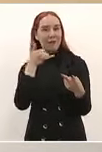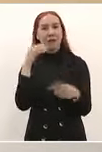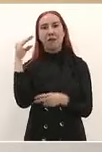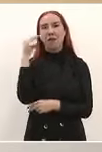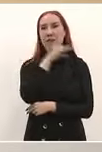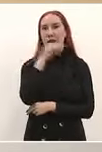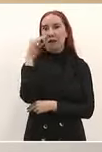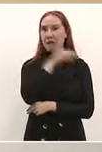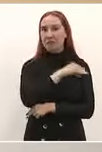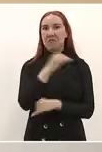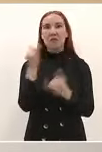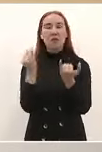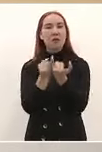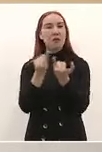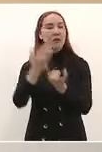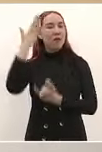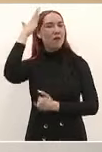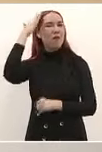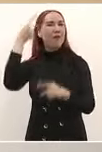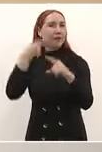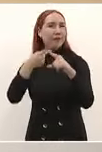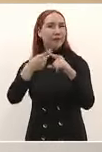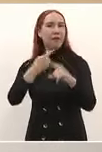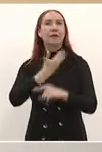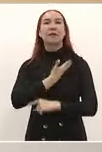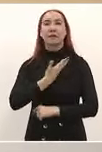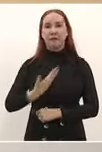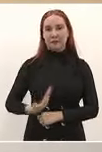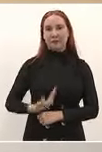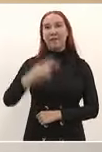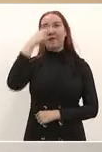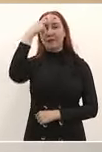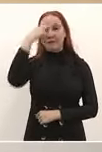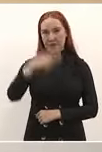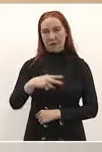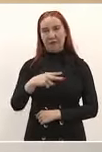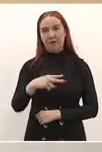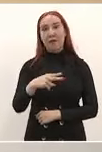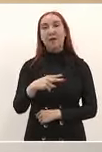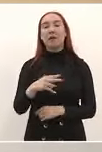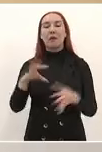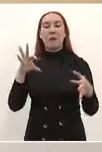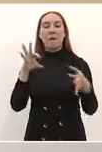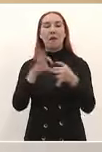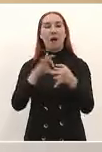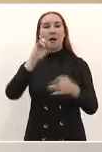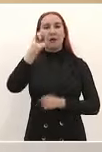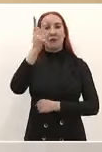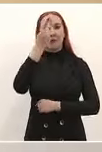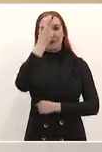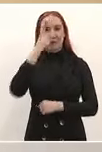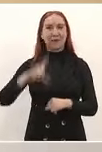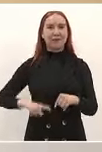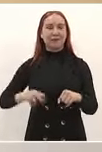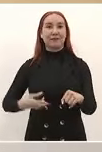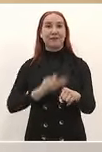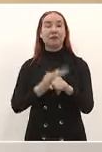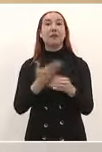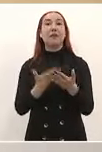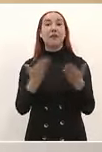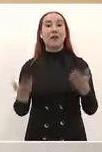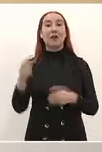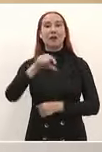implementado por el gobierno de San Luis Potosí y el gobierno de México. Hoy tenemos en el estado de San Luis Potosí